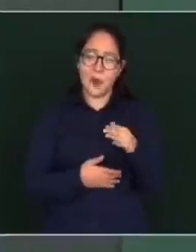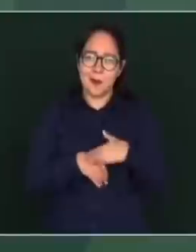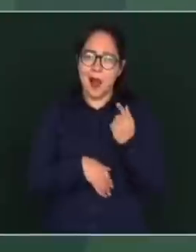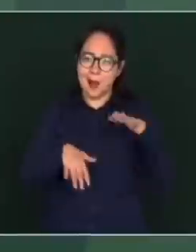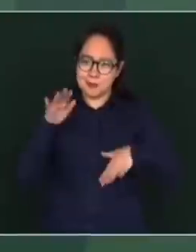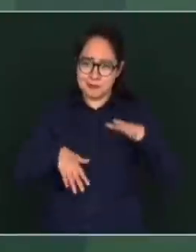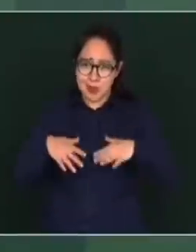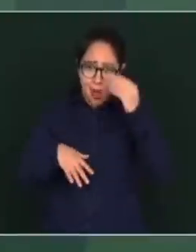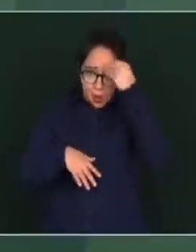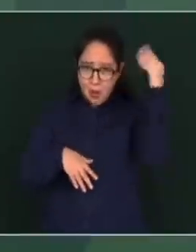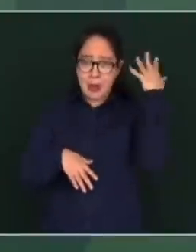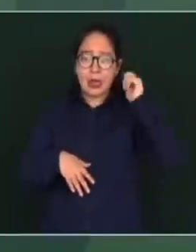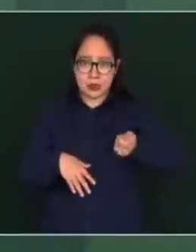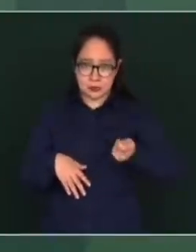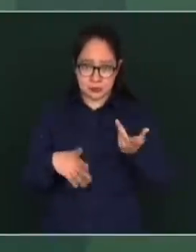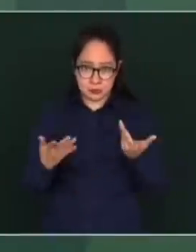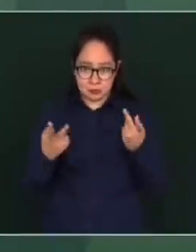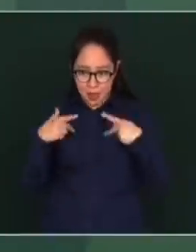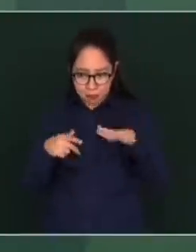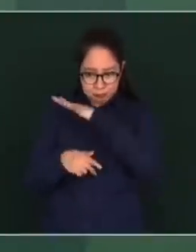al pueblo, a la mayoría de la gente.